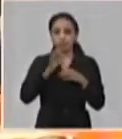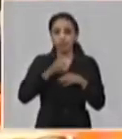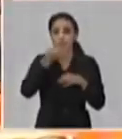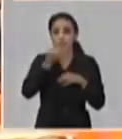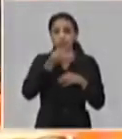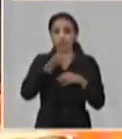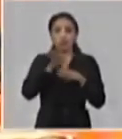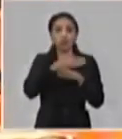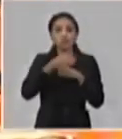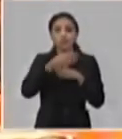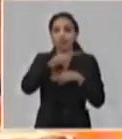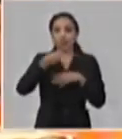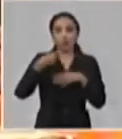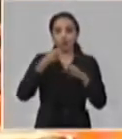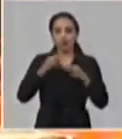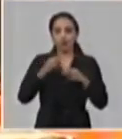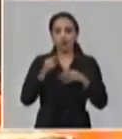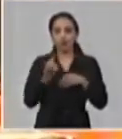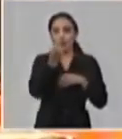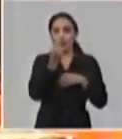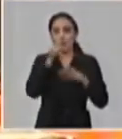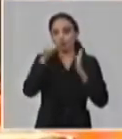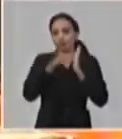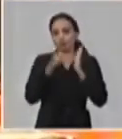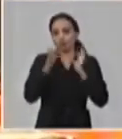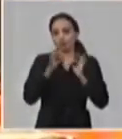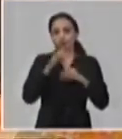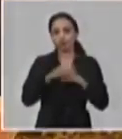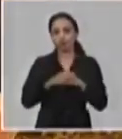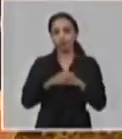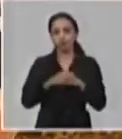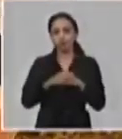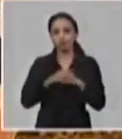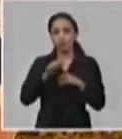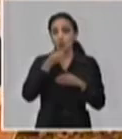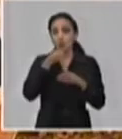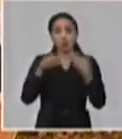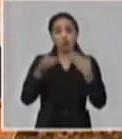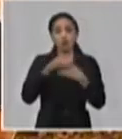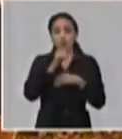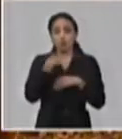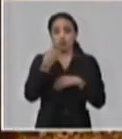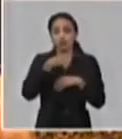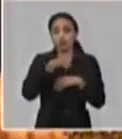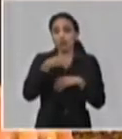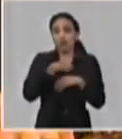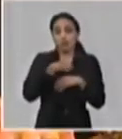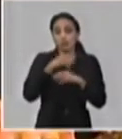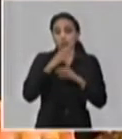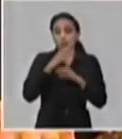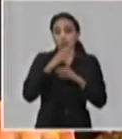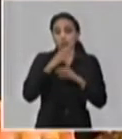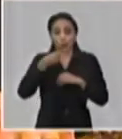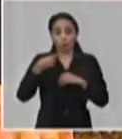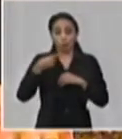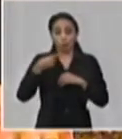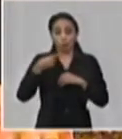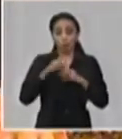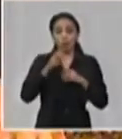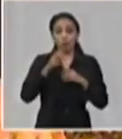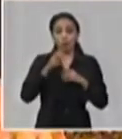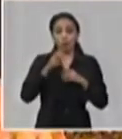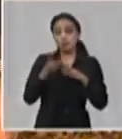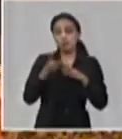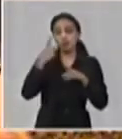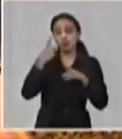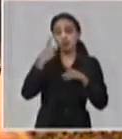varios coronavirus. Este es uno específico. Hoy cualquiera de nosotros tiene en la familia un vecino o en el centro de trabajo, cosa